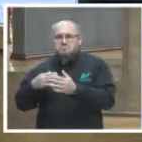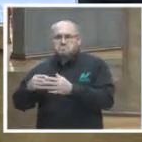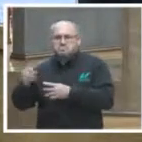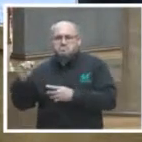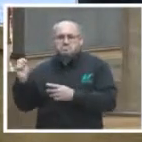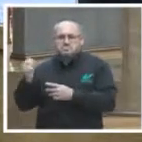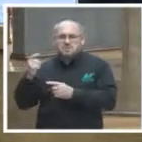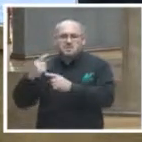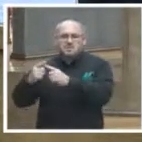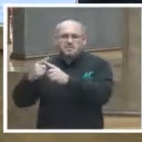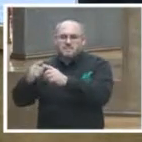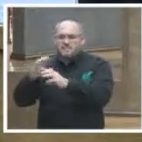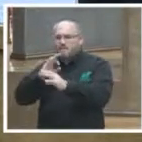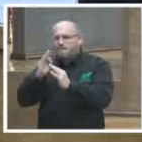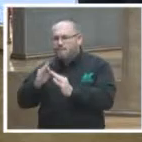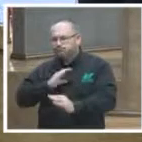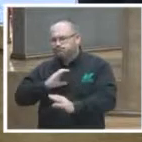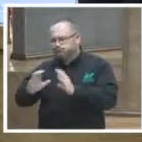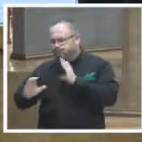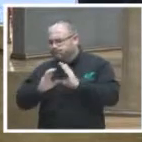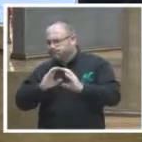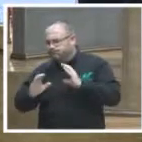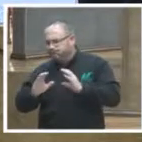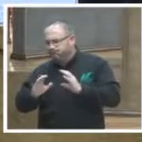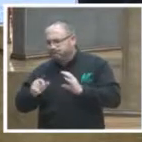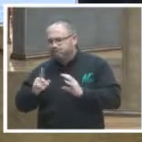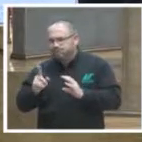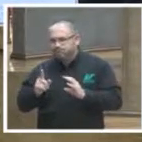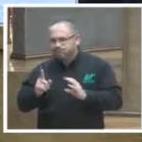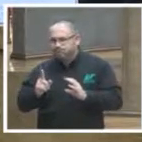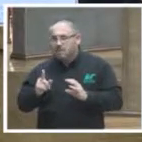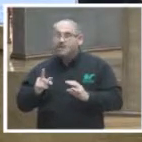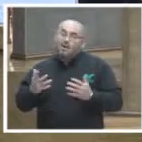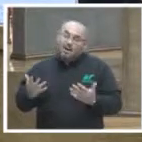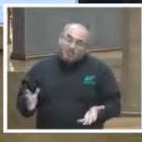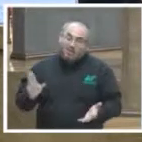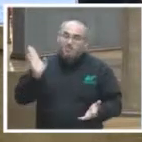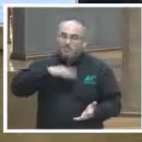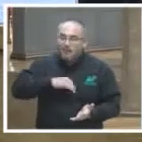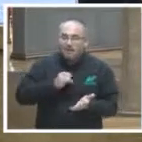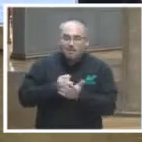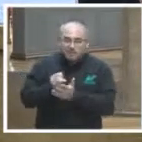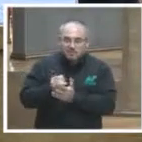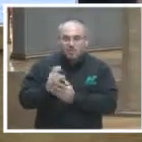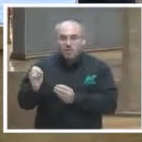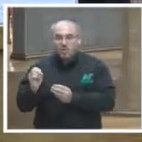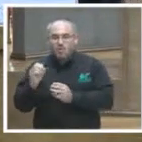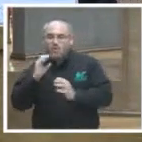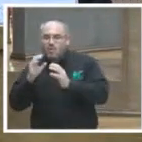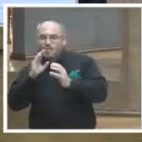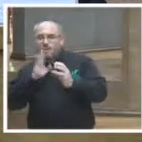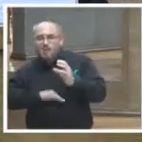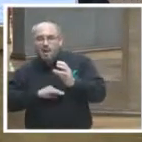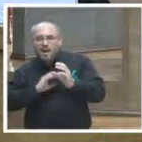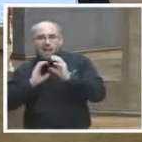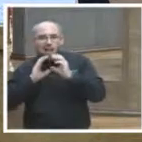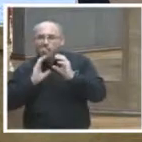buenas herramientas de comunicación pero tener malas decisiones comunicarlas mal y